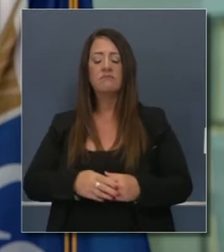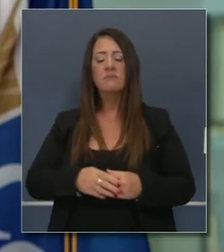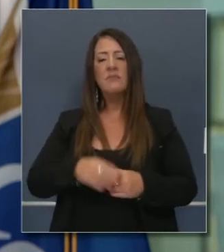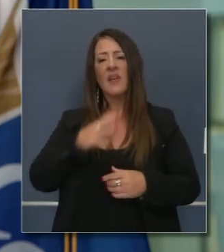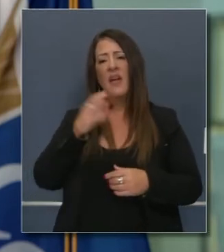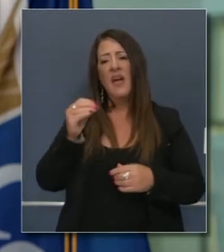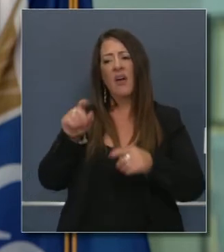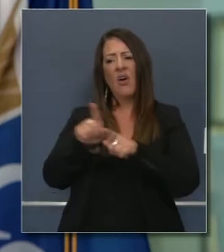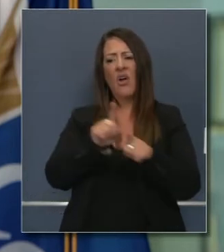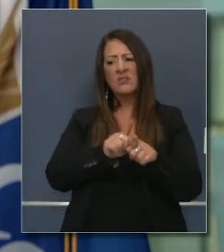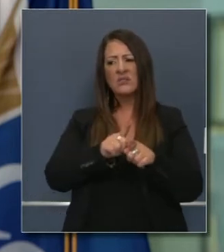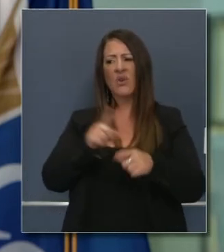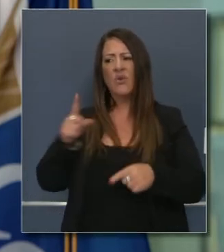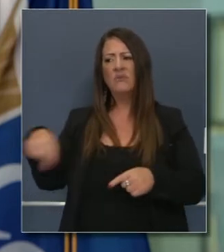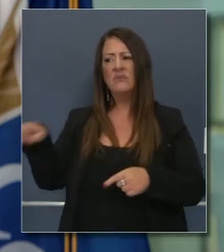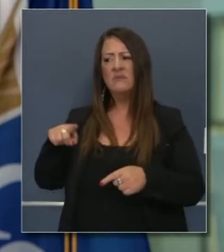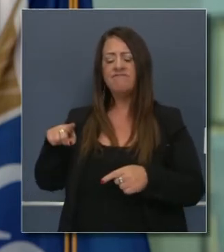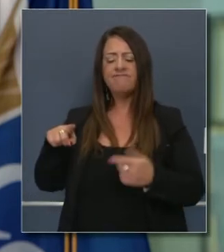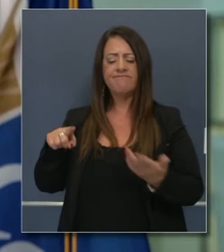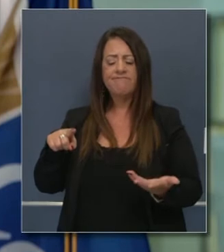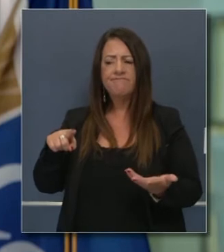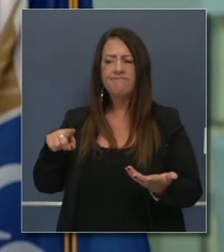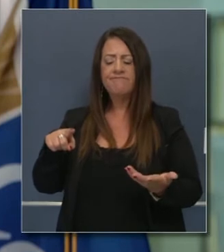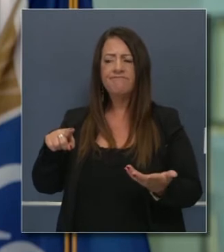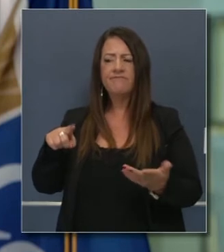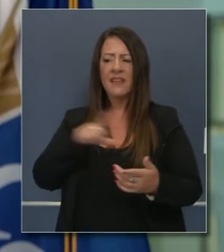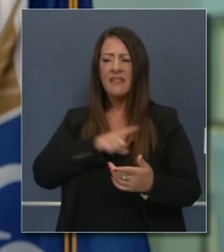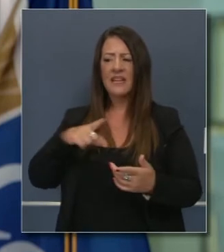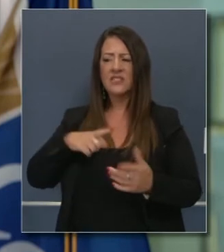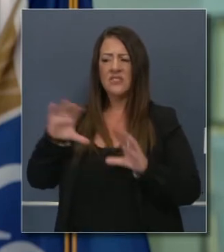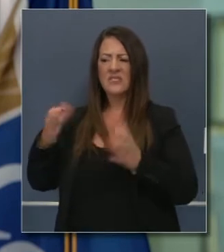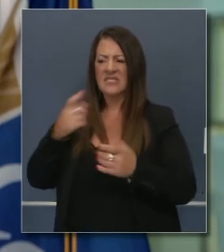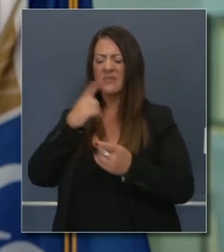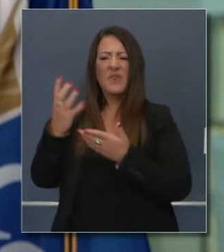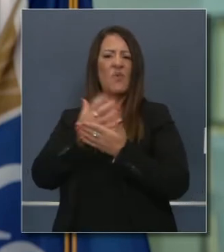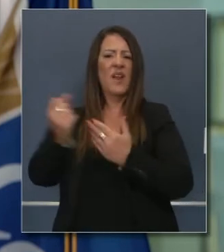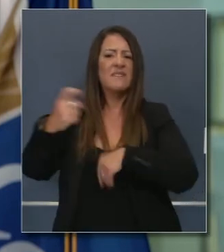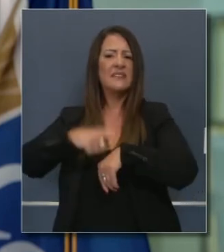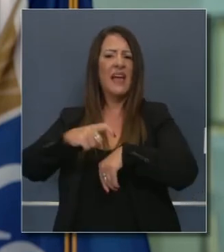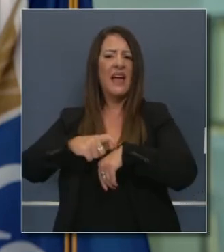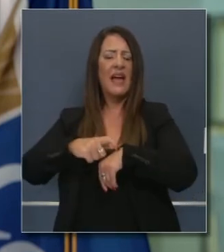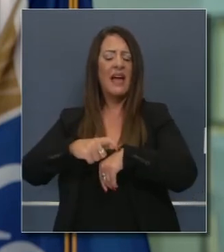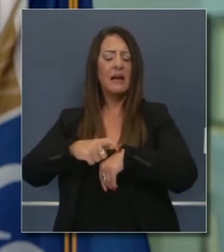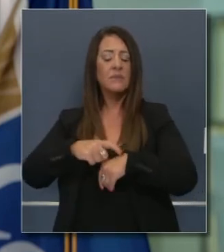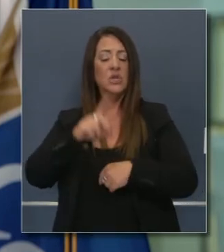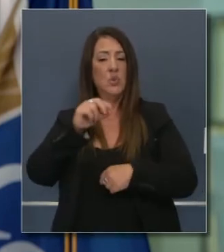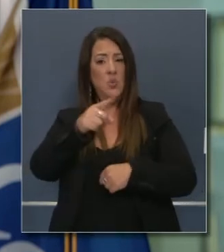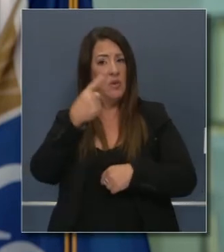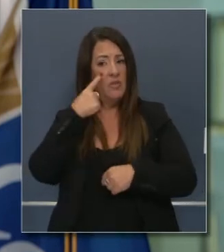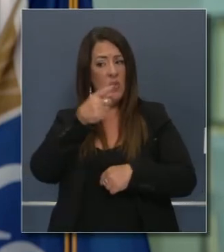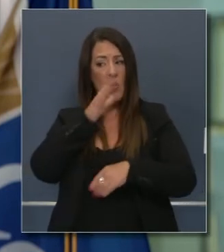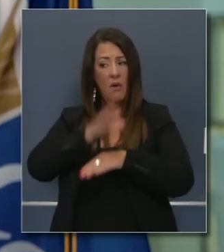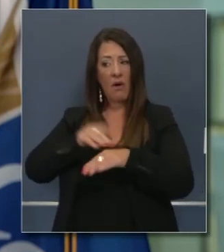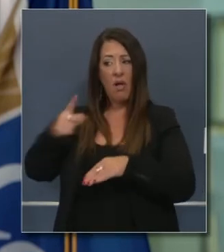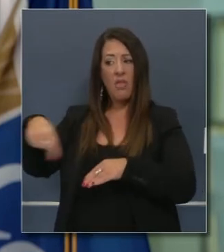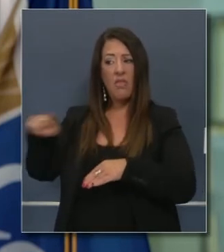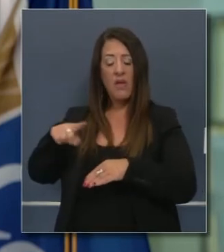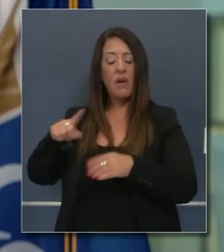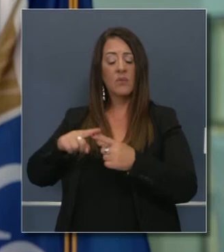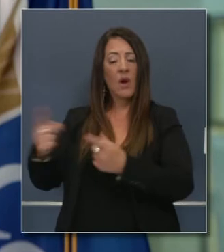porque los líderes dicen que se les acabó el tiempo, el virus acortó la sesión. ¿Conocaría usted la